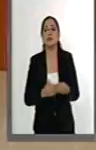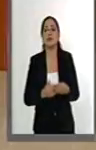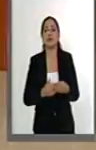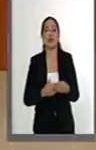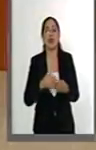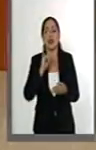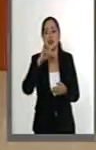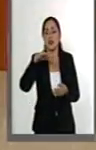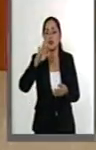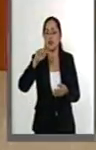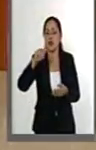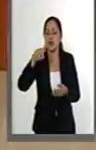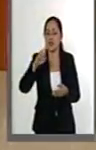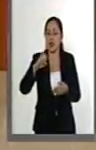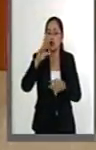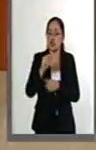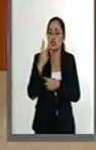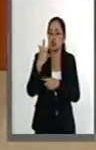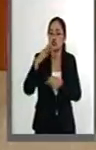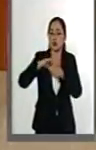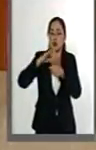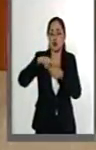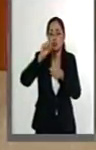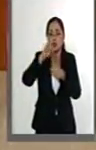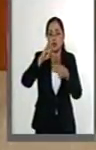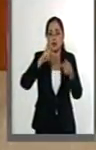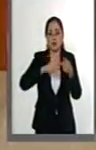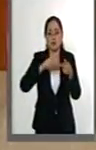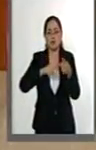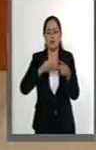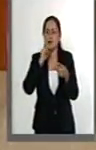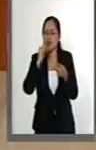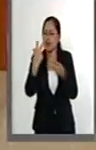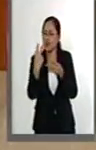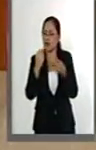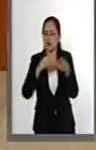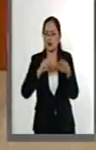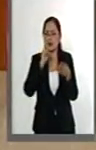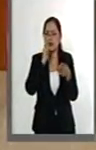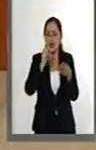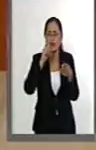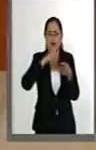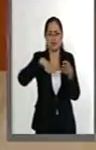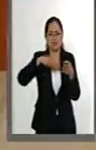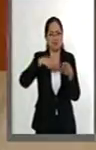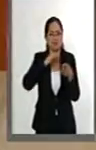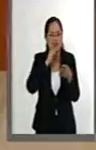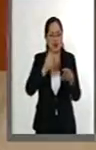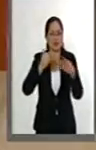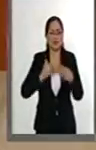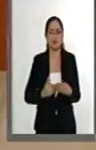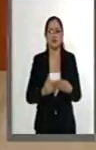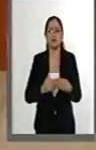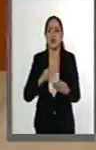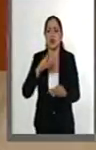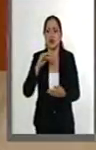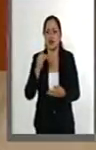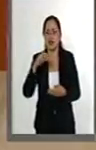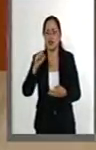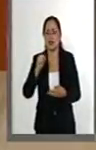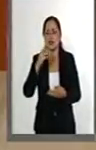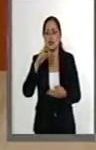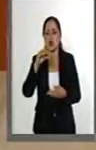Infante con 88 votos a favor, ninguno en contra y ninguno nulo. Y Reyes Rodríguez con 97